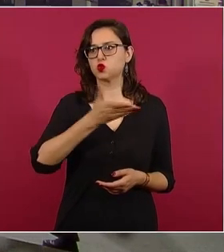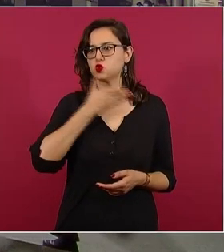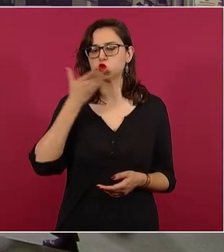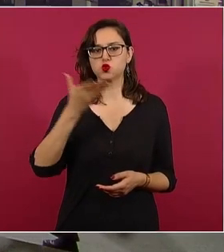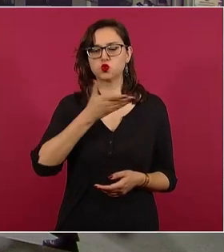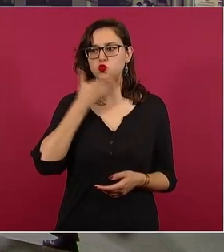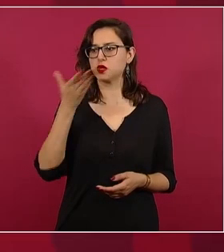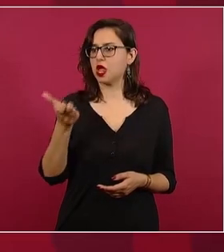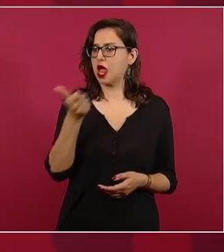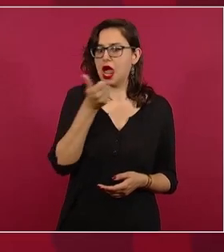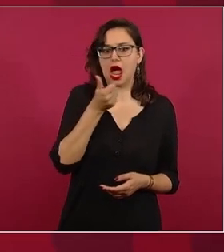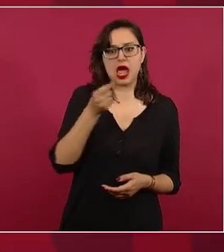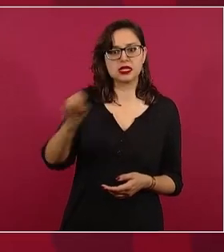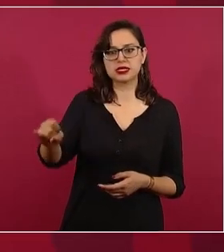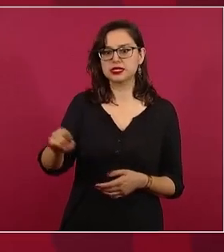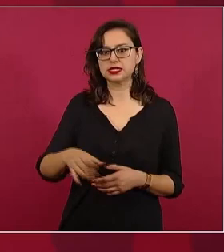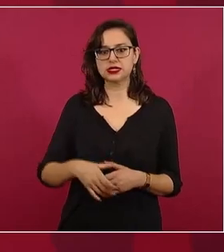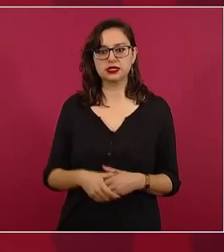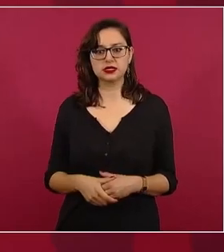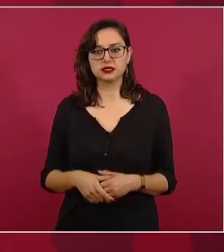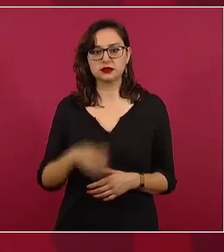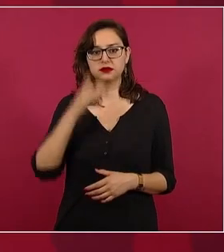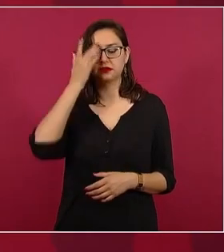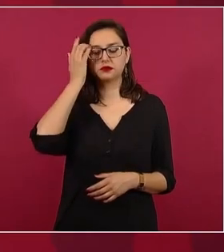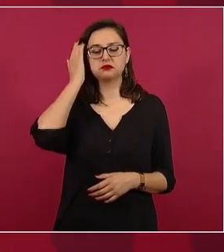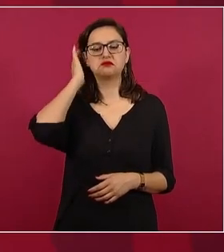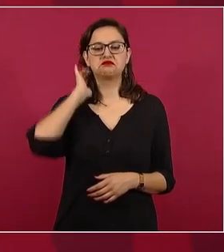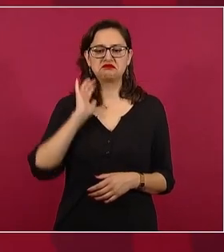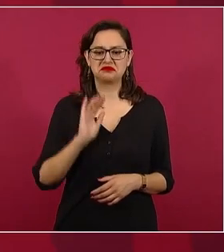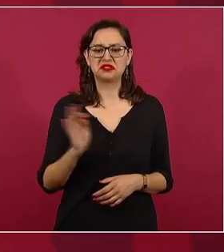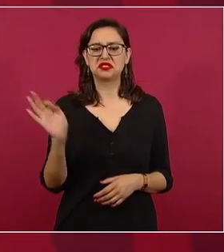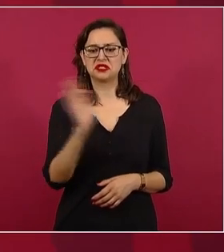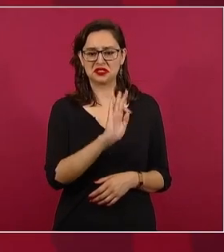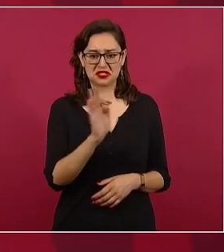le puede dar un amparo al juez y va a salir